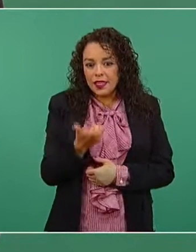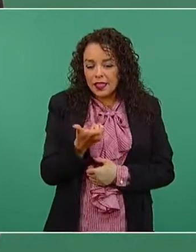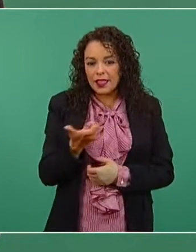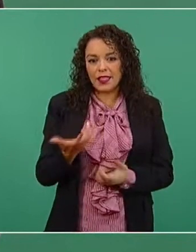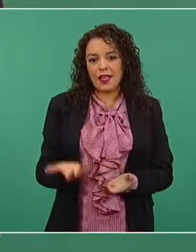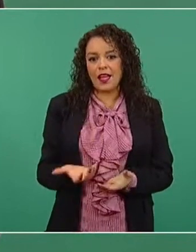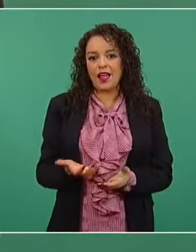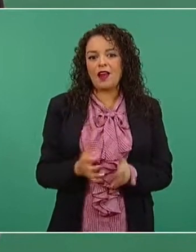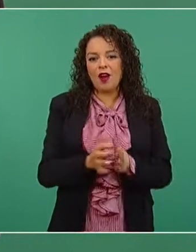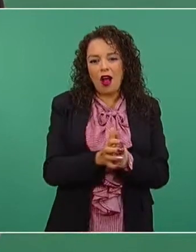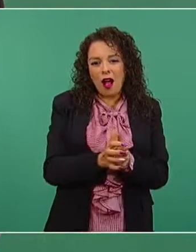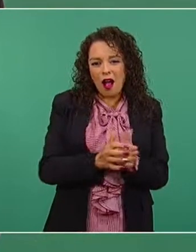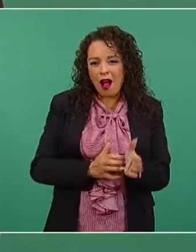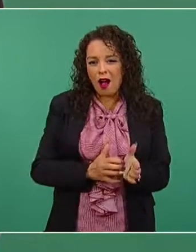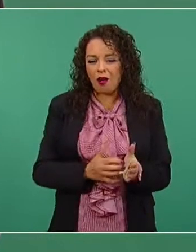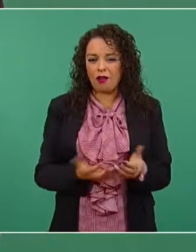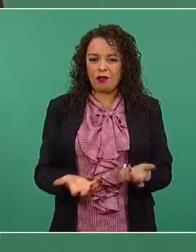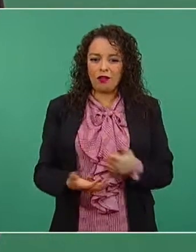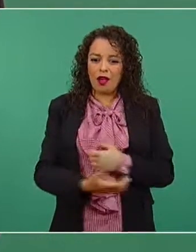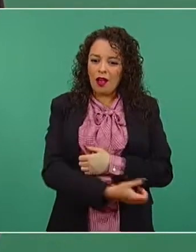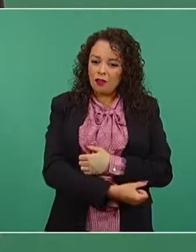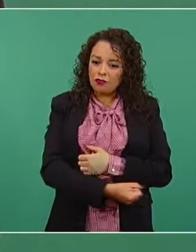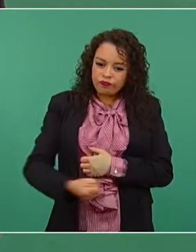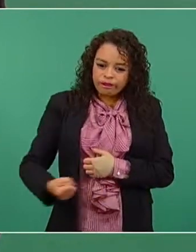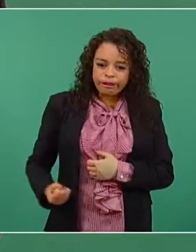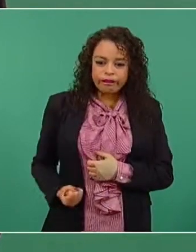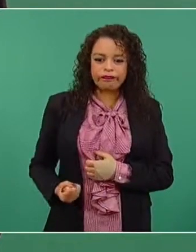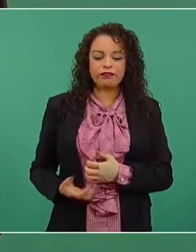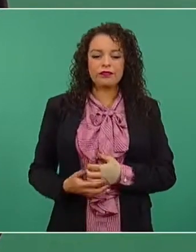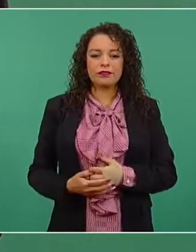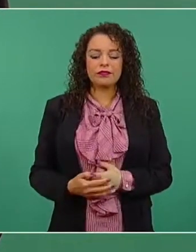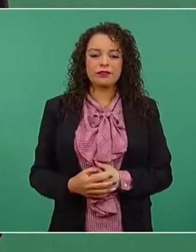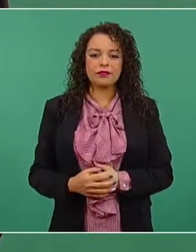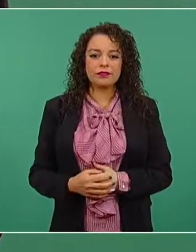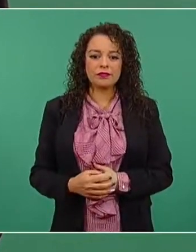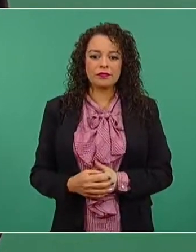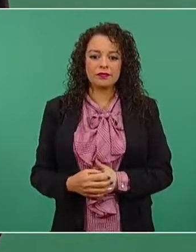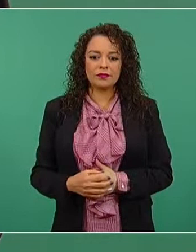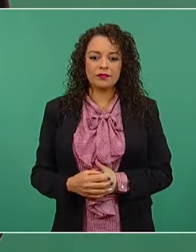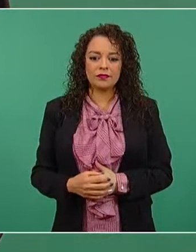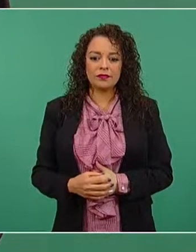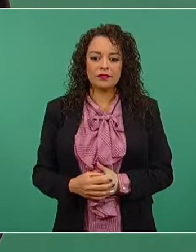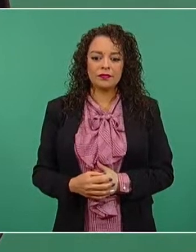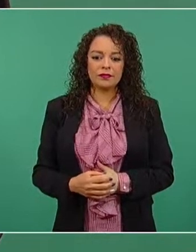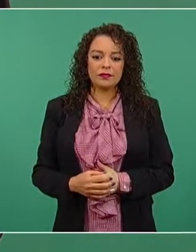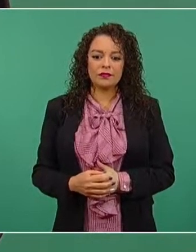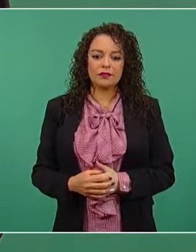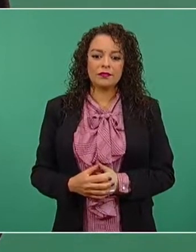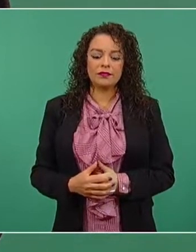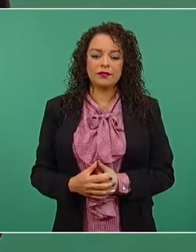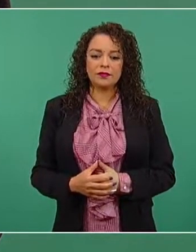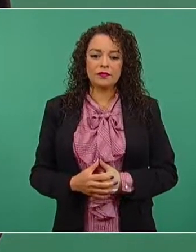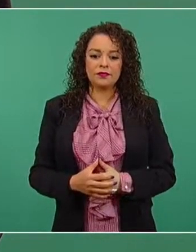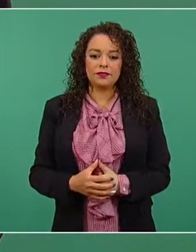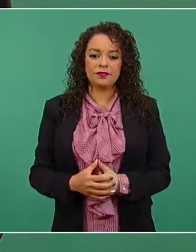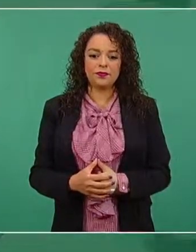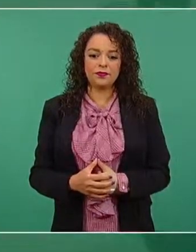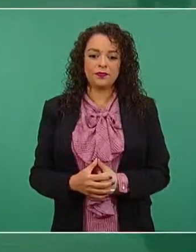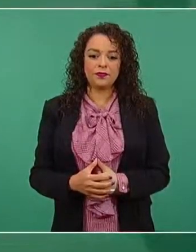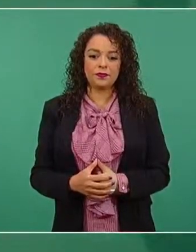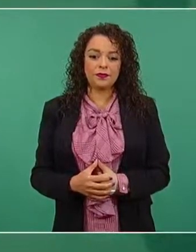y que sigan